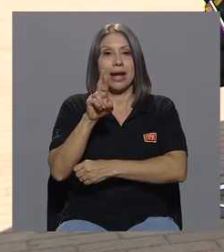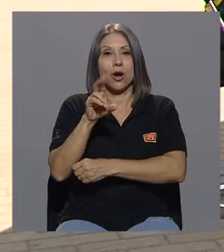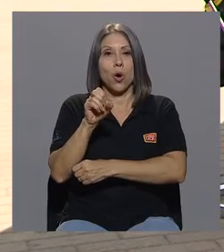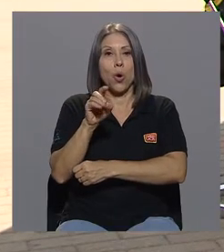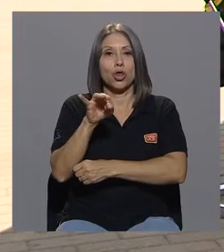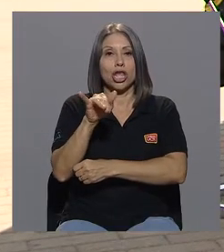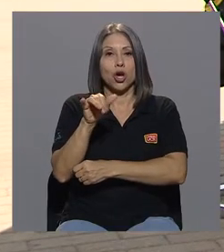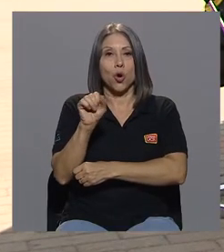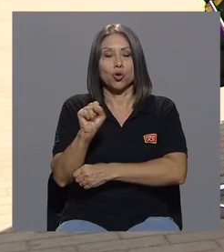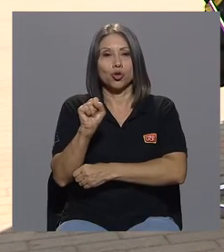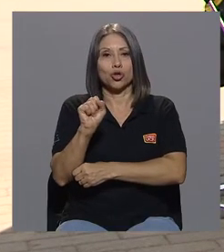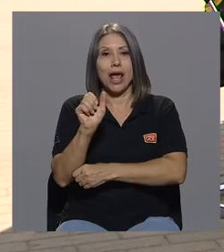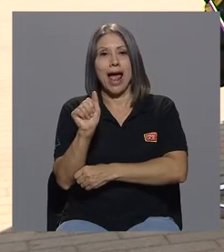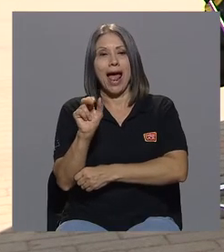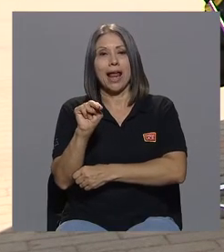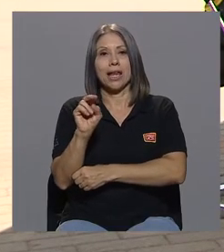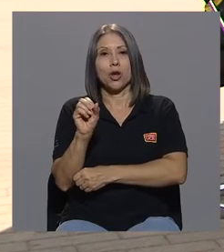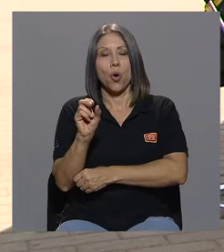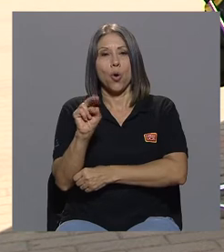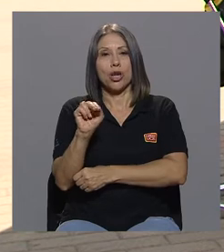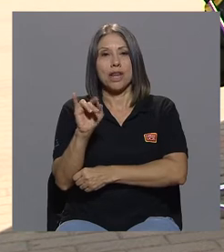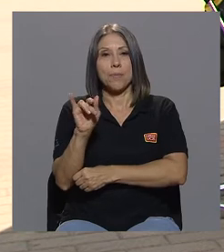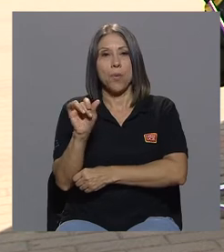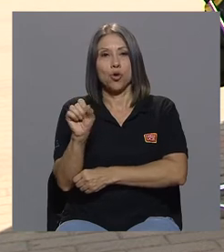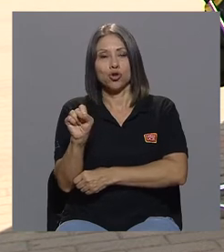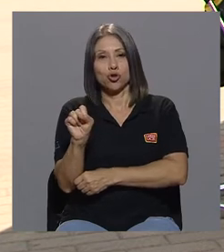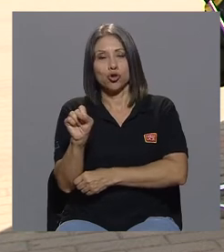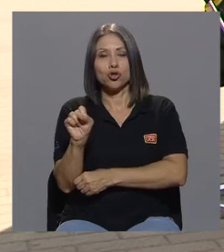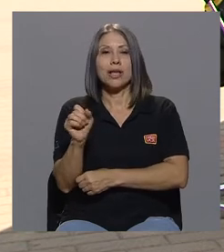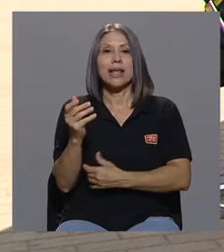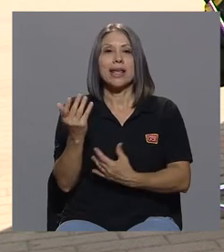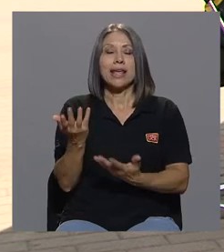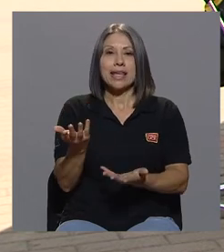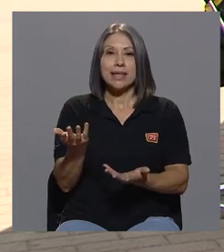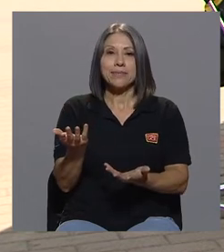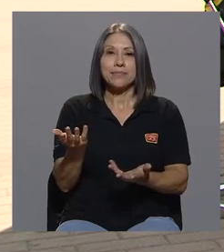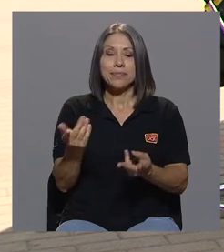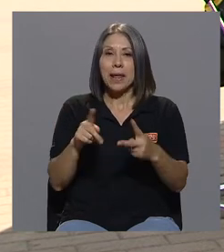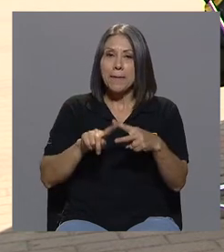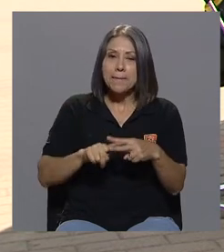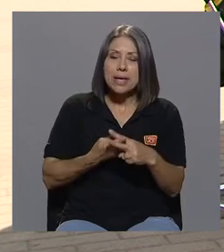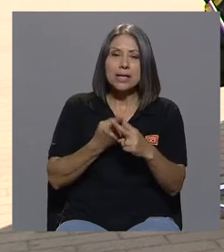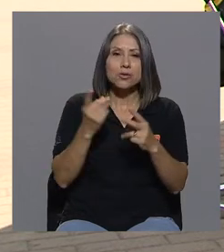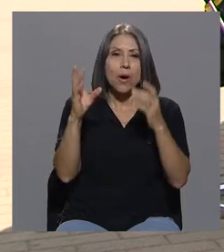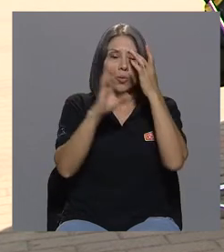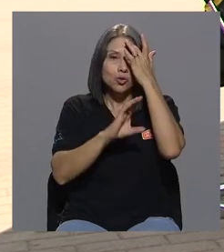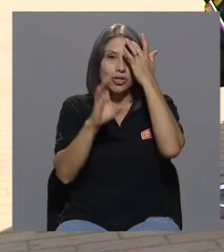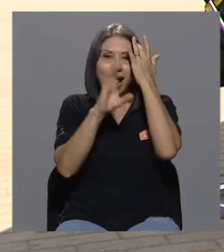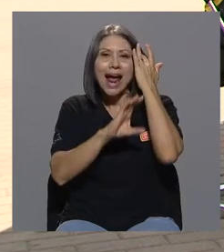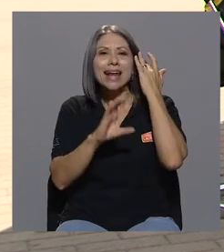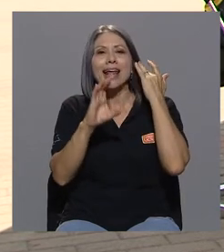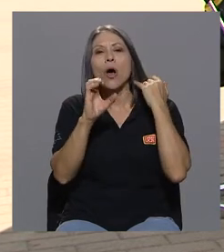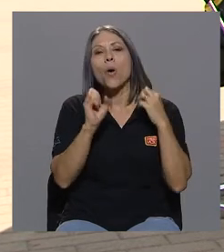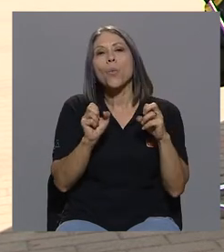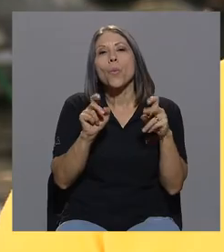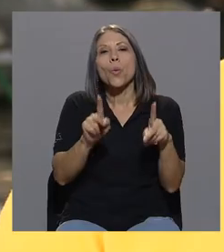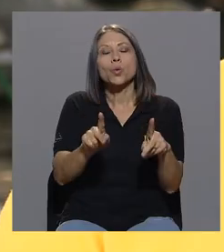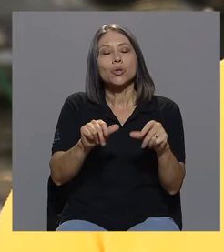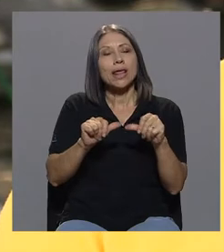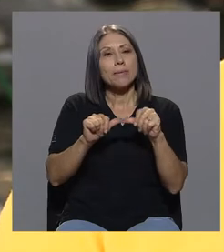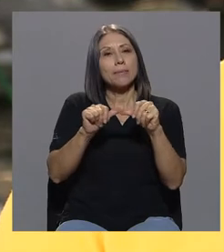y este empiezo a a buscar esa oportunidad para salir adelante